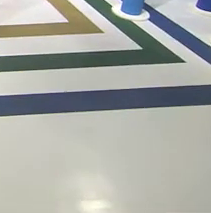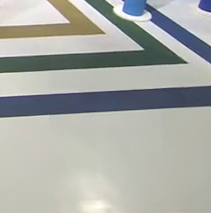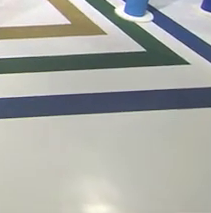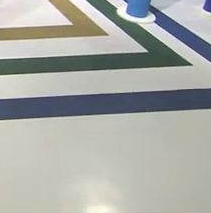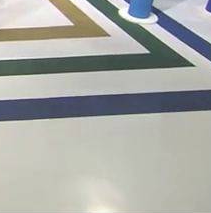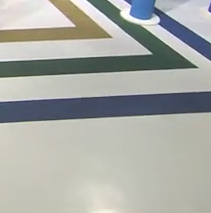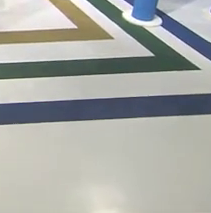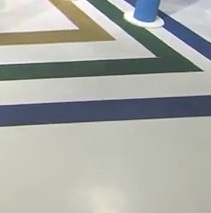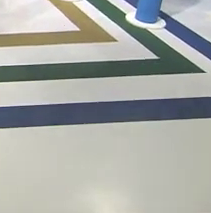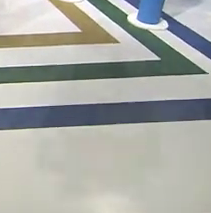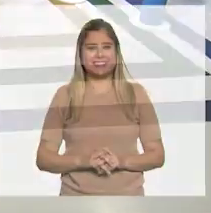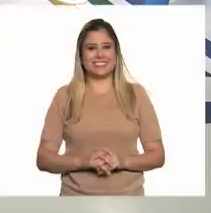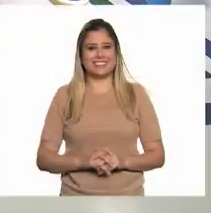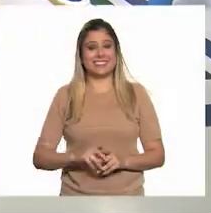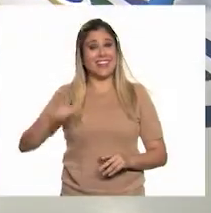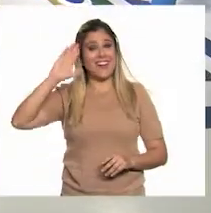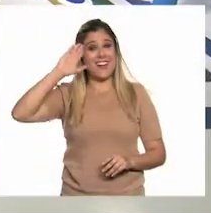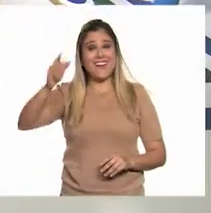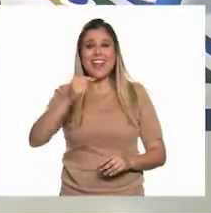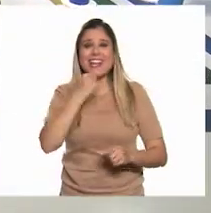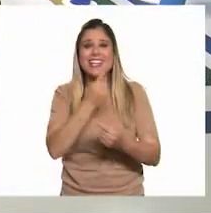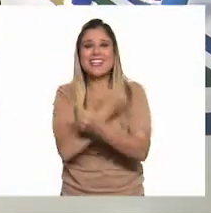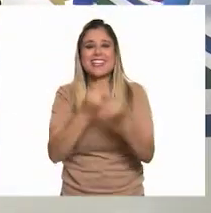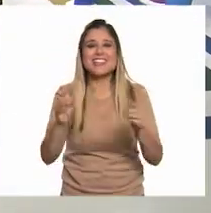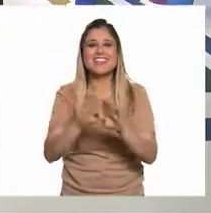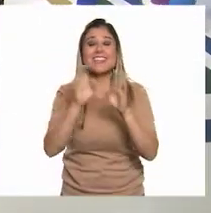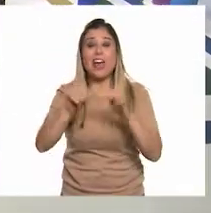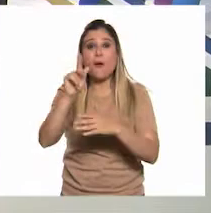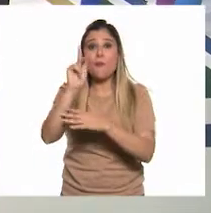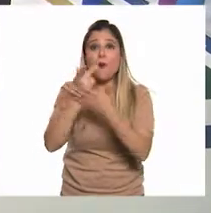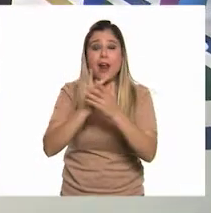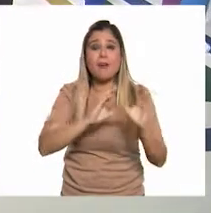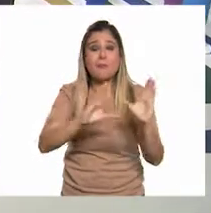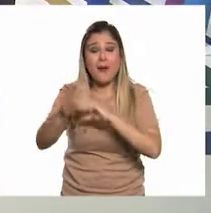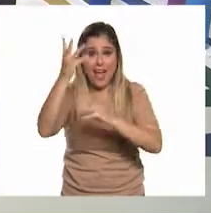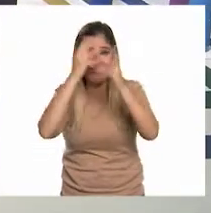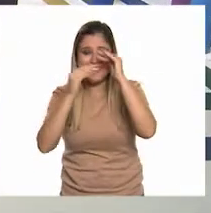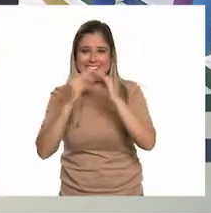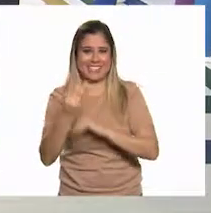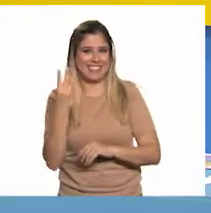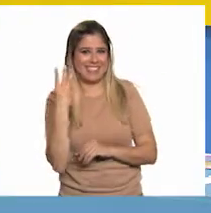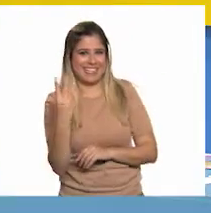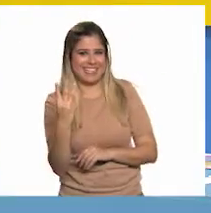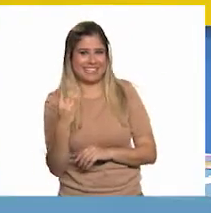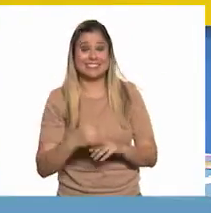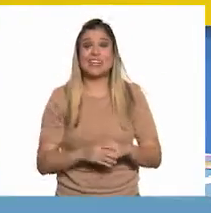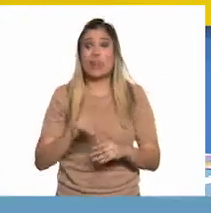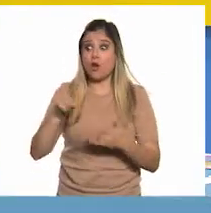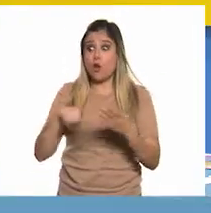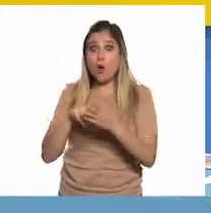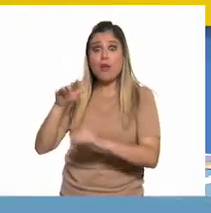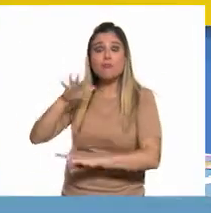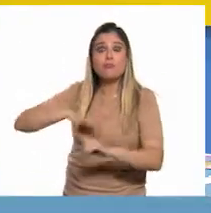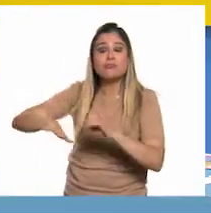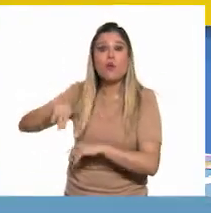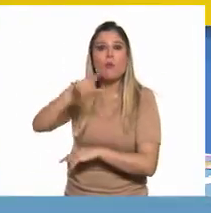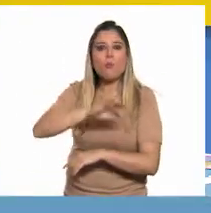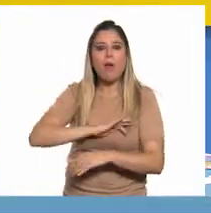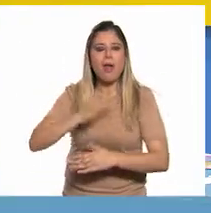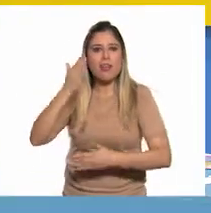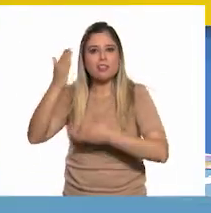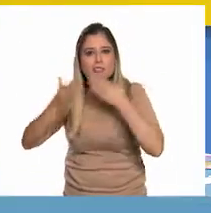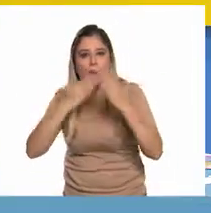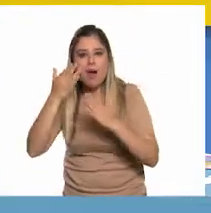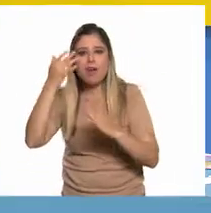Hola, niñas y niños, les damos la bienvenida a un programa más de Aprende en Casa 3, un espacio en el que vamos a poder estudiar y